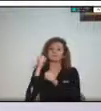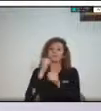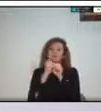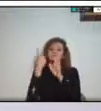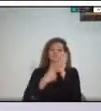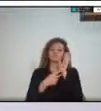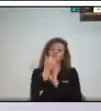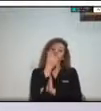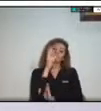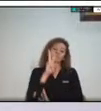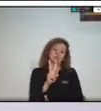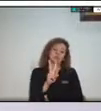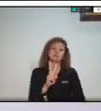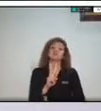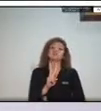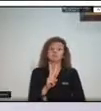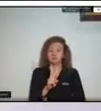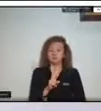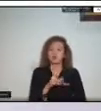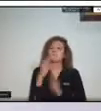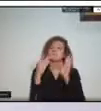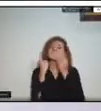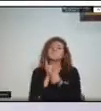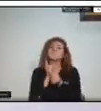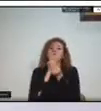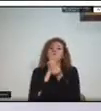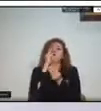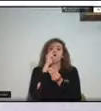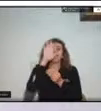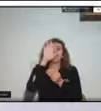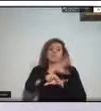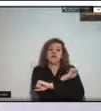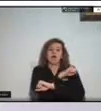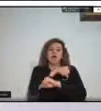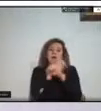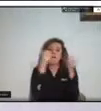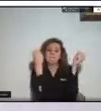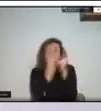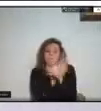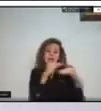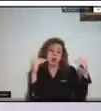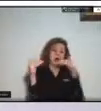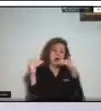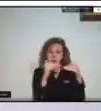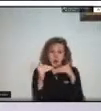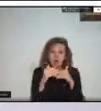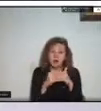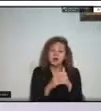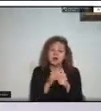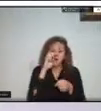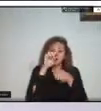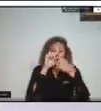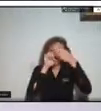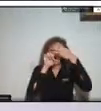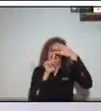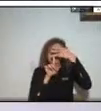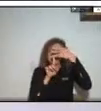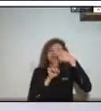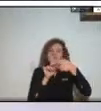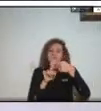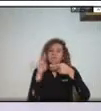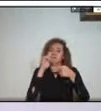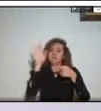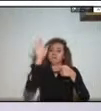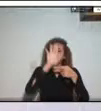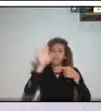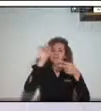de desastres y lo ordena implementar en los tres niveles en el nivel nacional en el nivel departamental y por supuesto